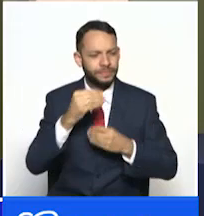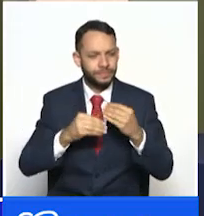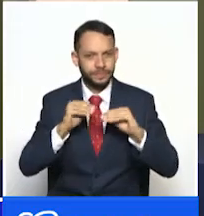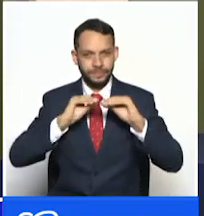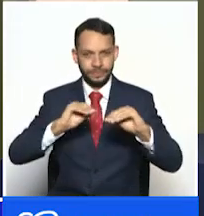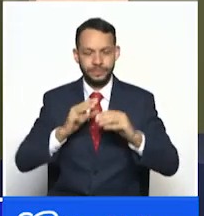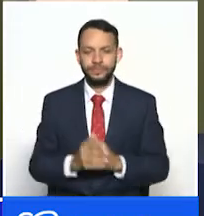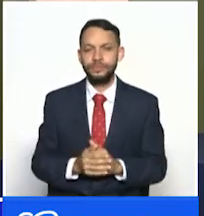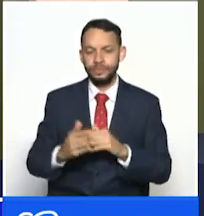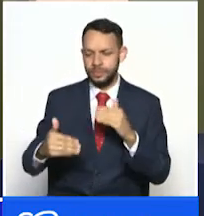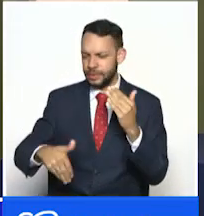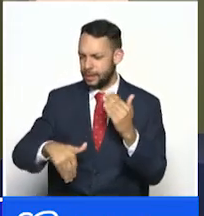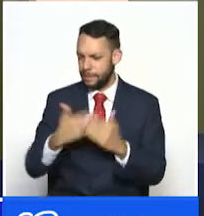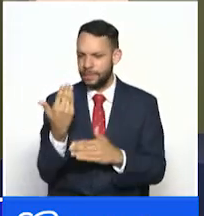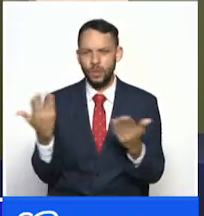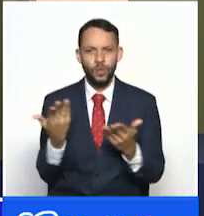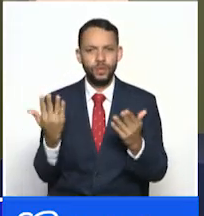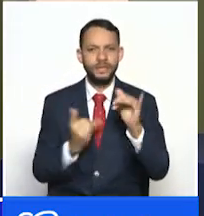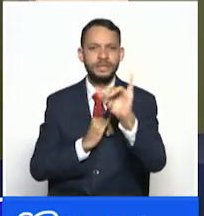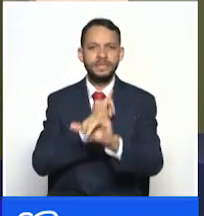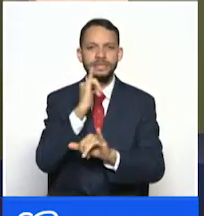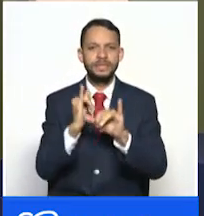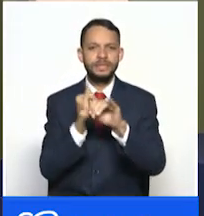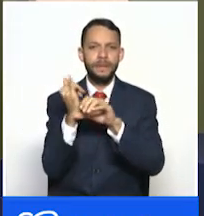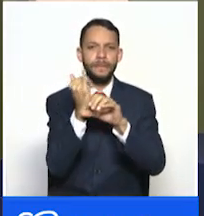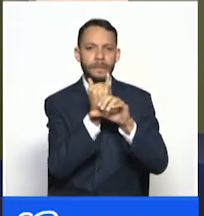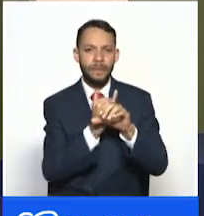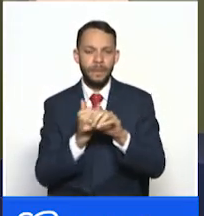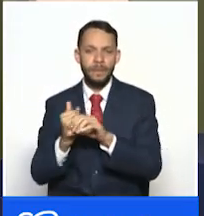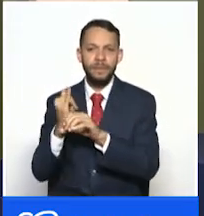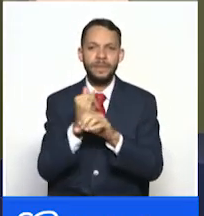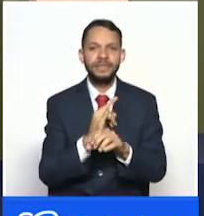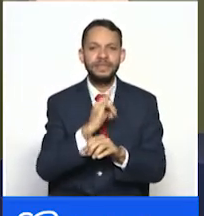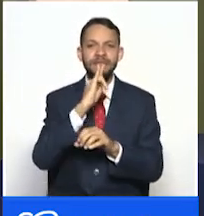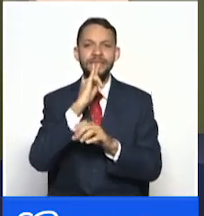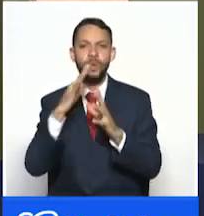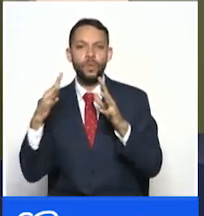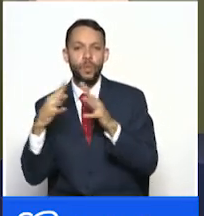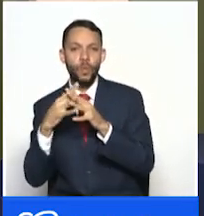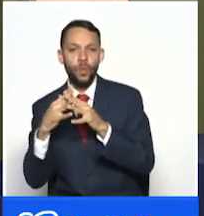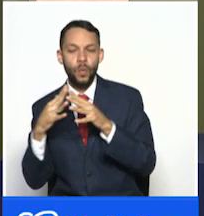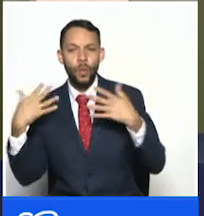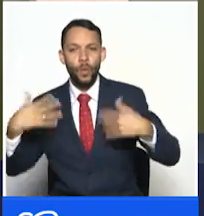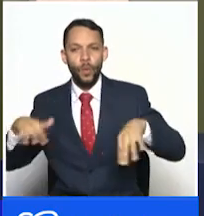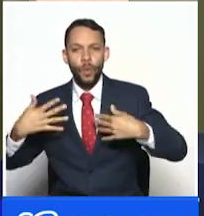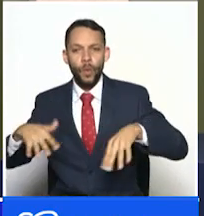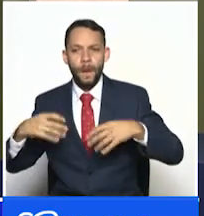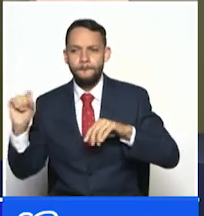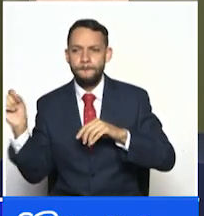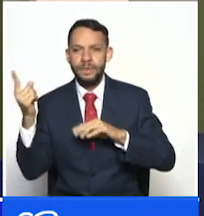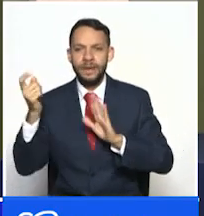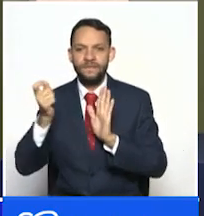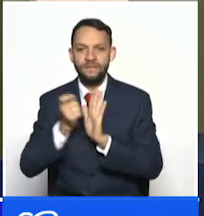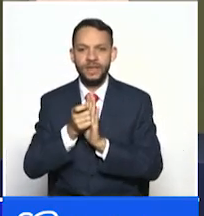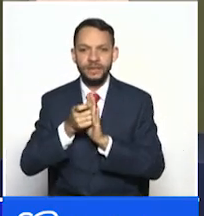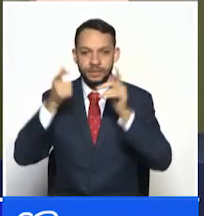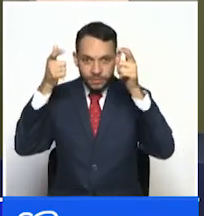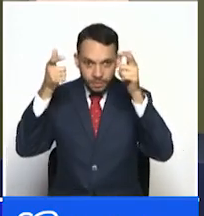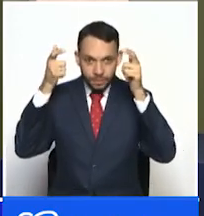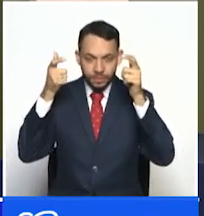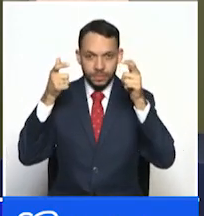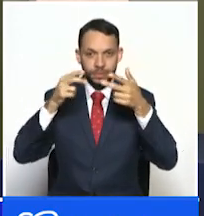iniciamos con noticias internacionales porque en el estado de Nevada de Estados Unidos tiene por primera vez en su historia una reina